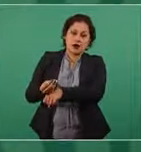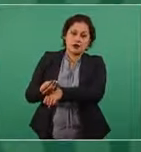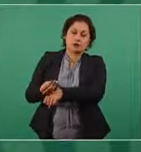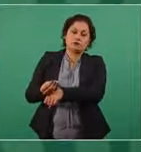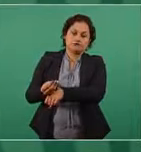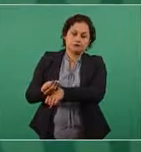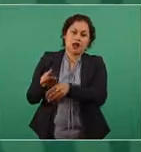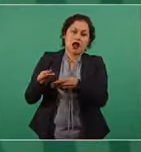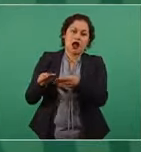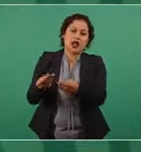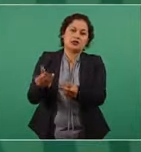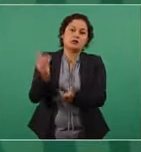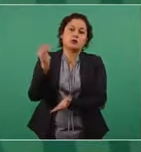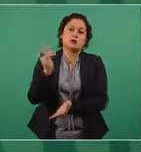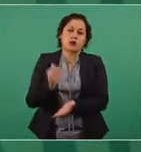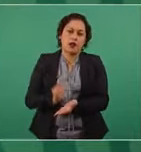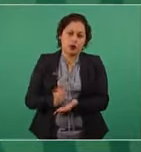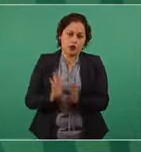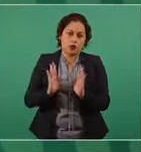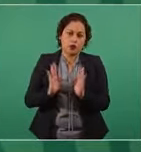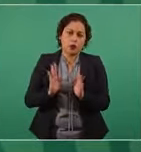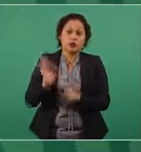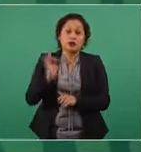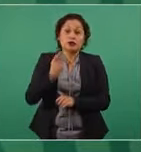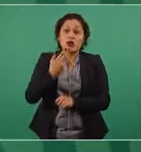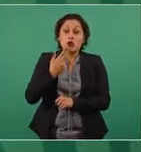si no se usa.